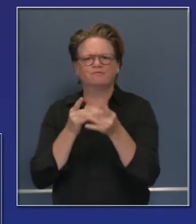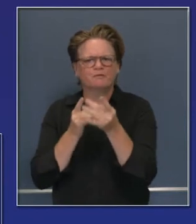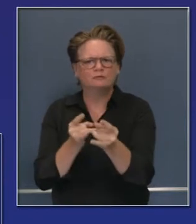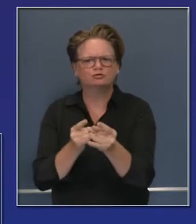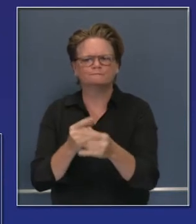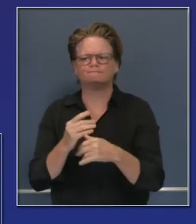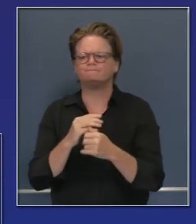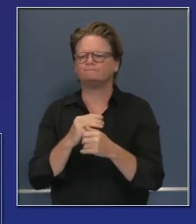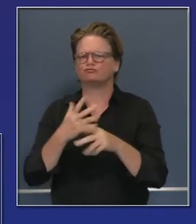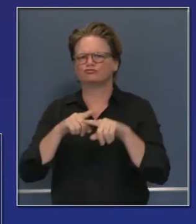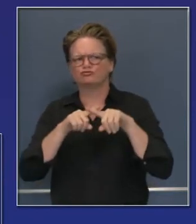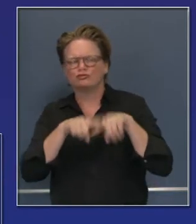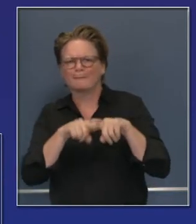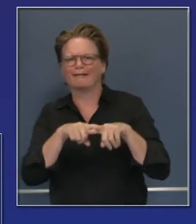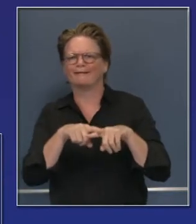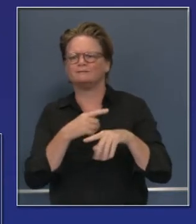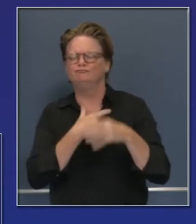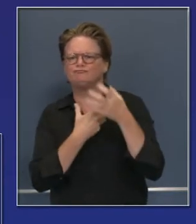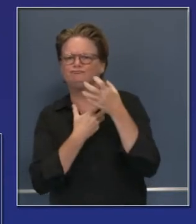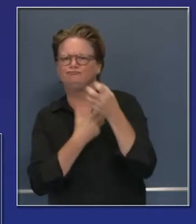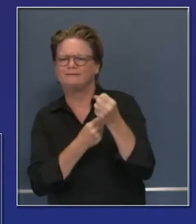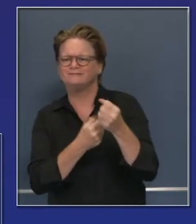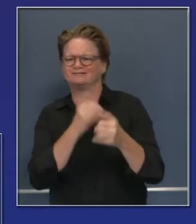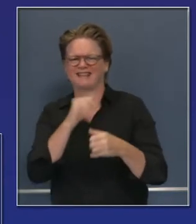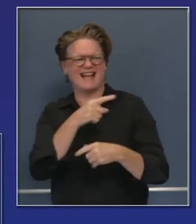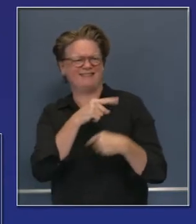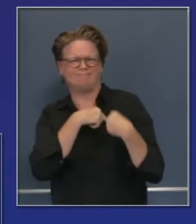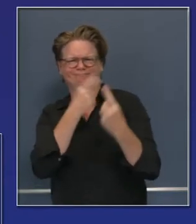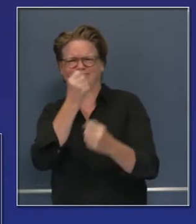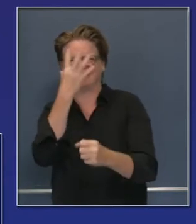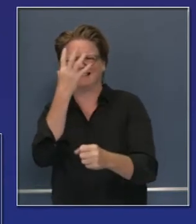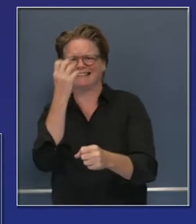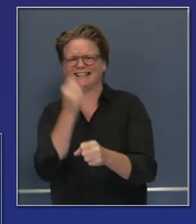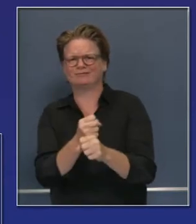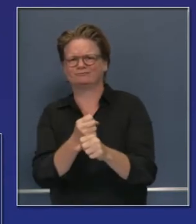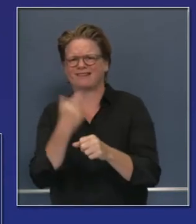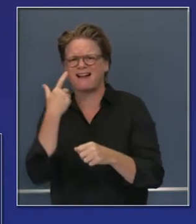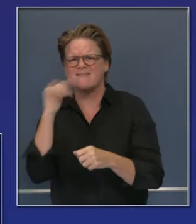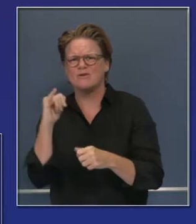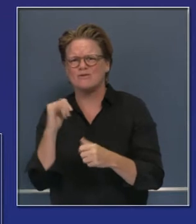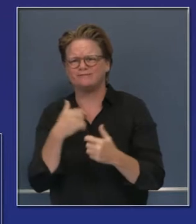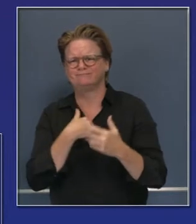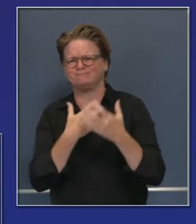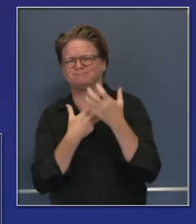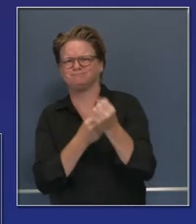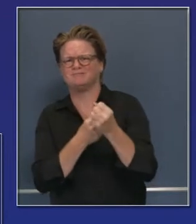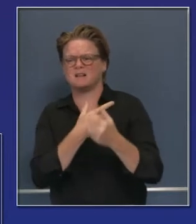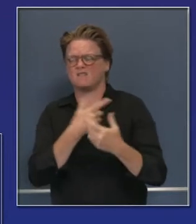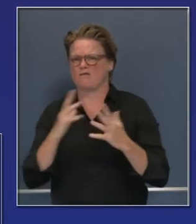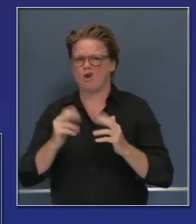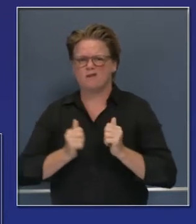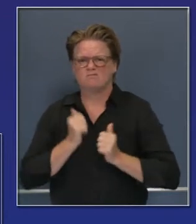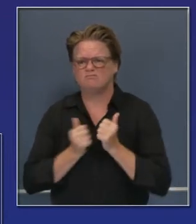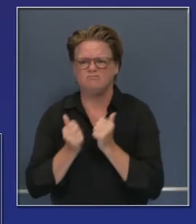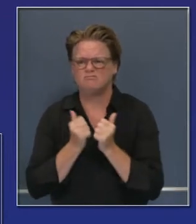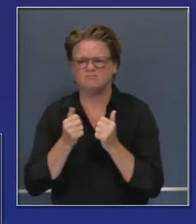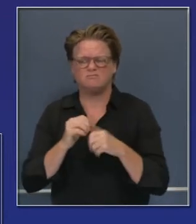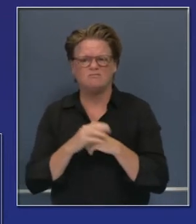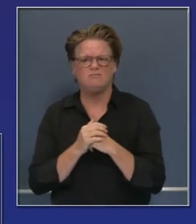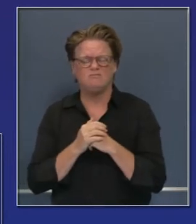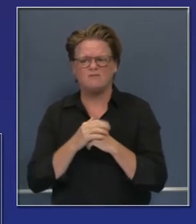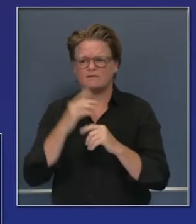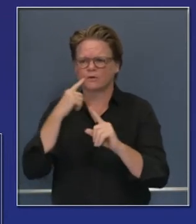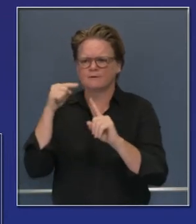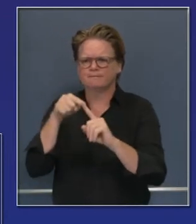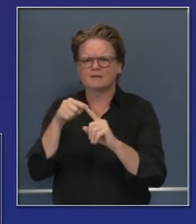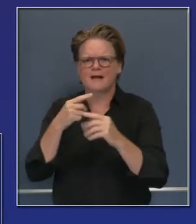eficiente y confiable por décadas en el estado. Y es una empresa que se ha movido de manera muy agresiva en este espacio. Y